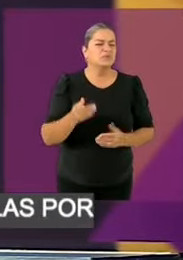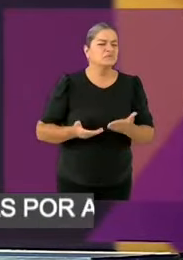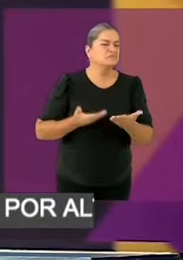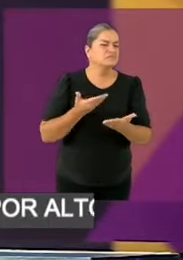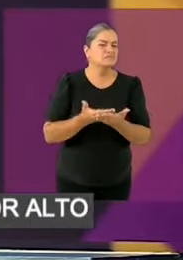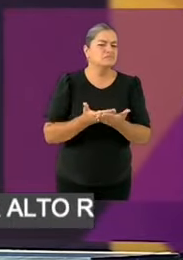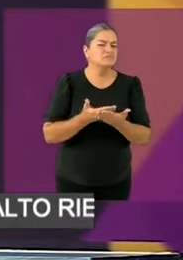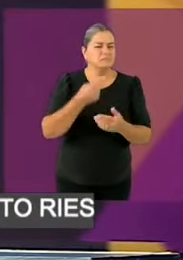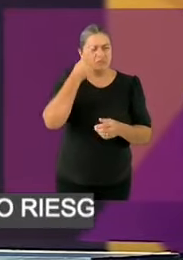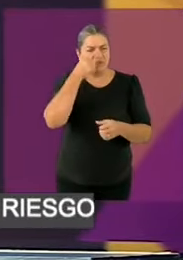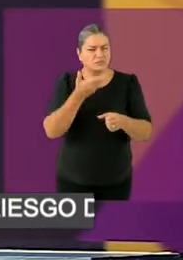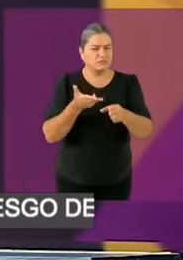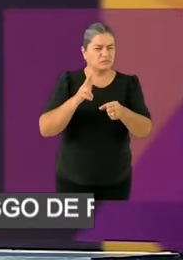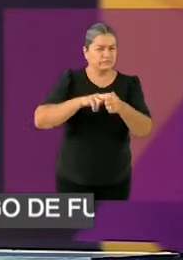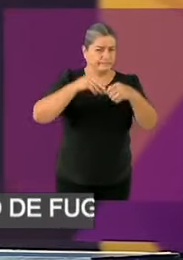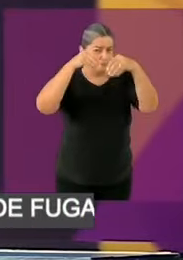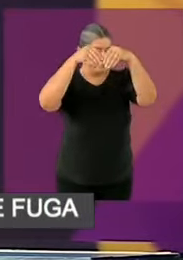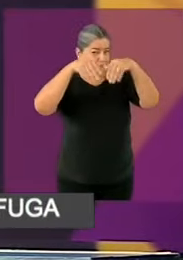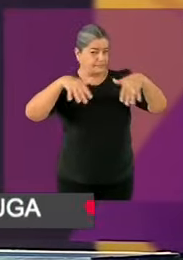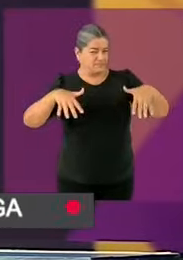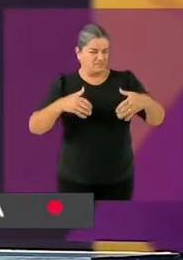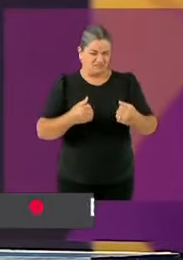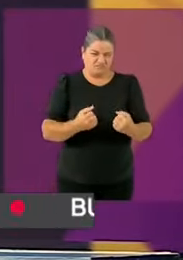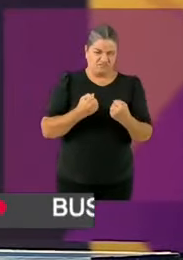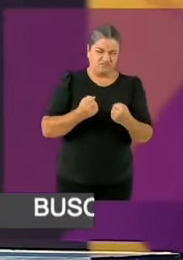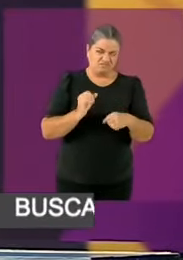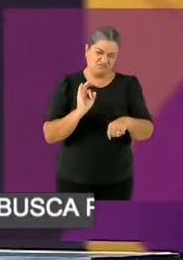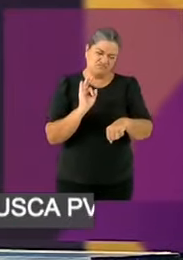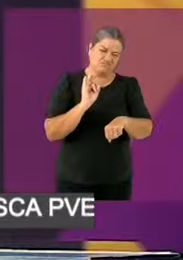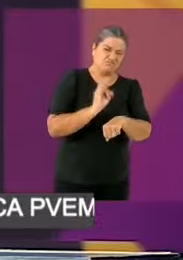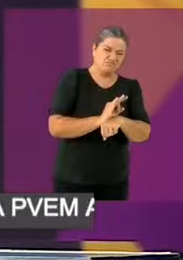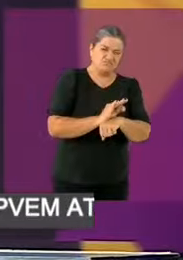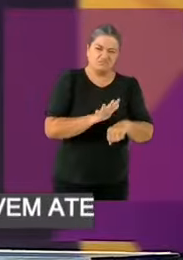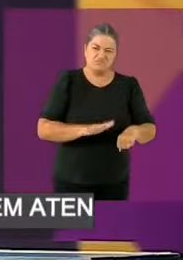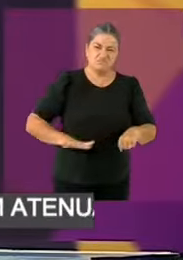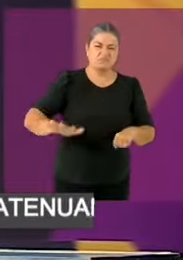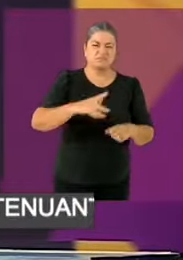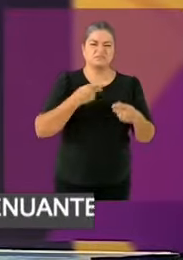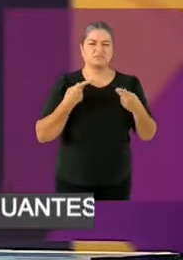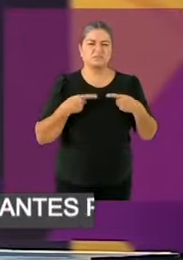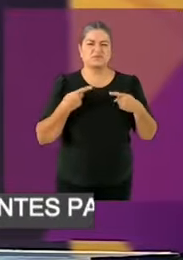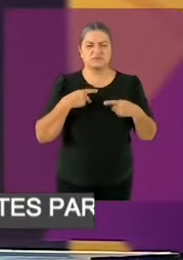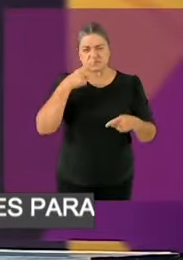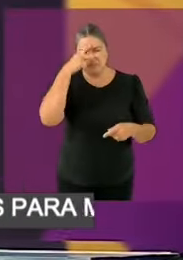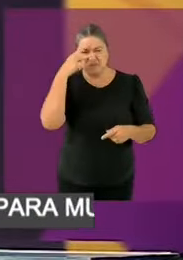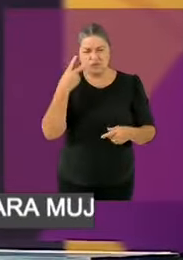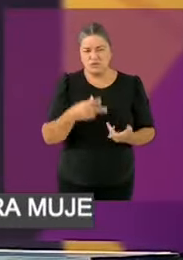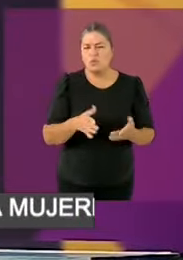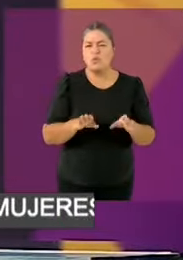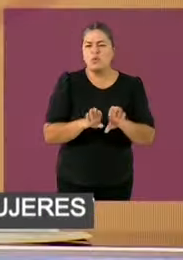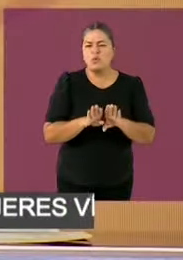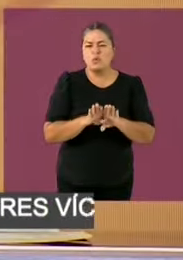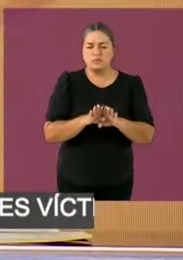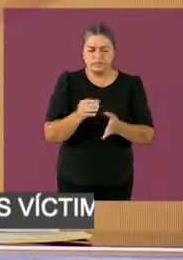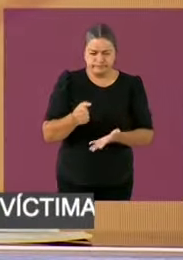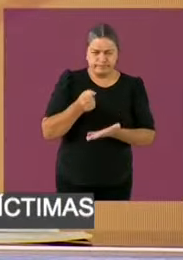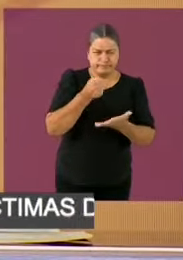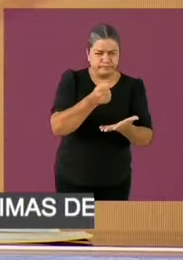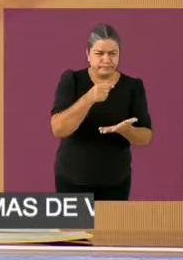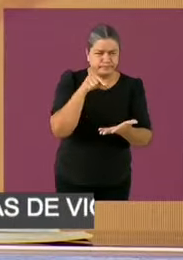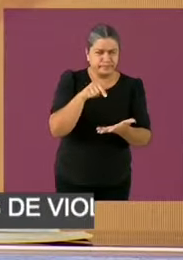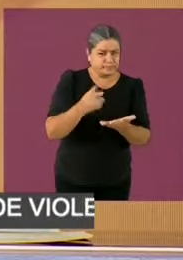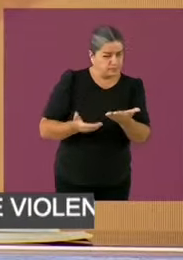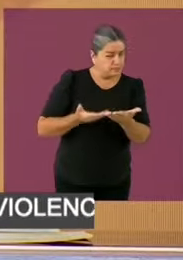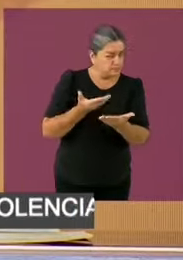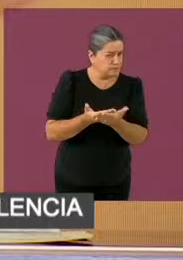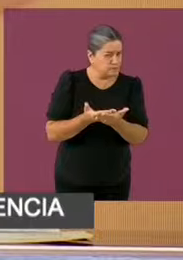acceso equitativo a servicios de salud para todos los mexicanos? ¿Y cómo piensa financiar e implementar este plan? Hola, soy